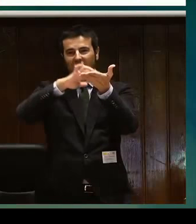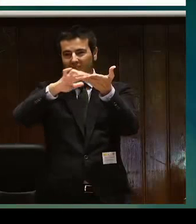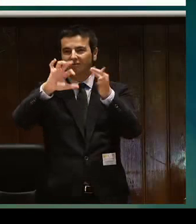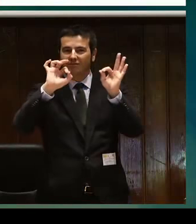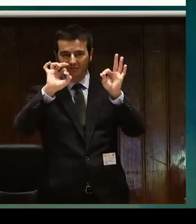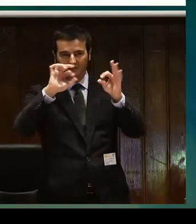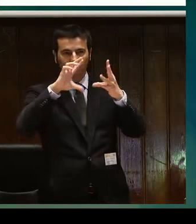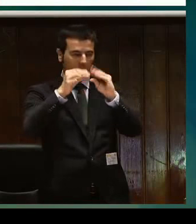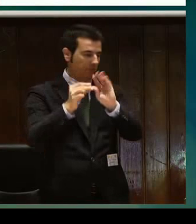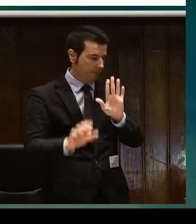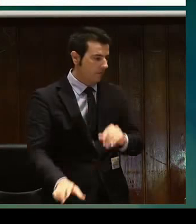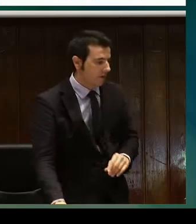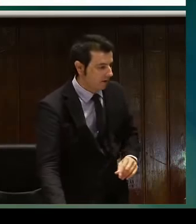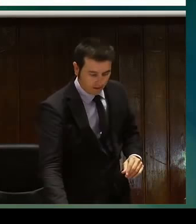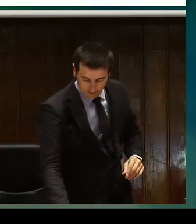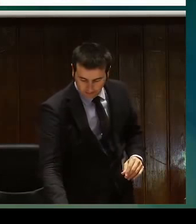también.